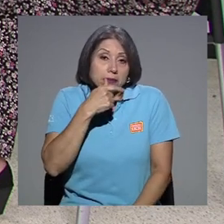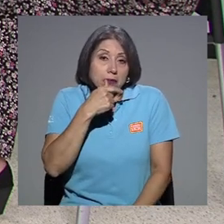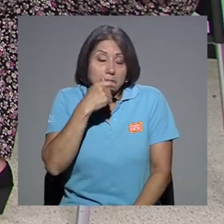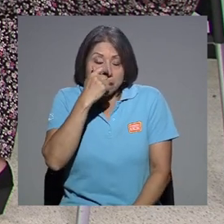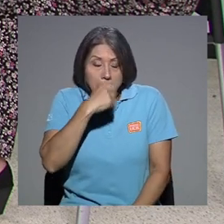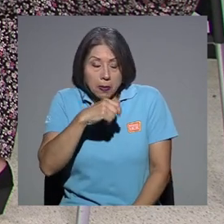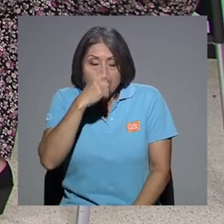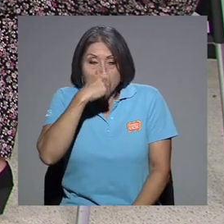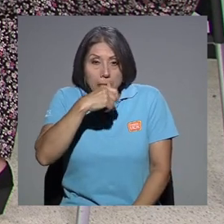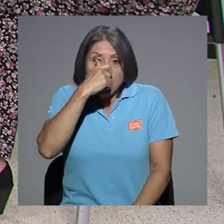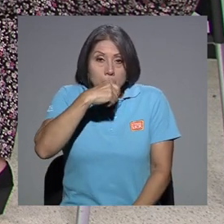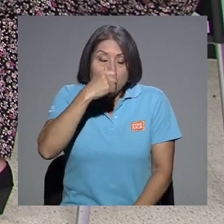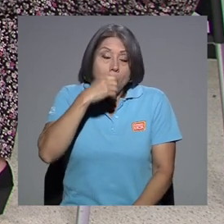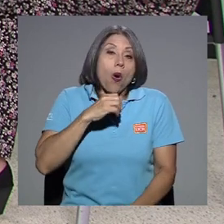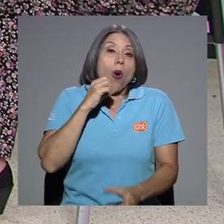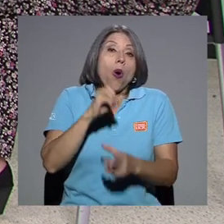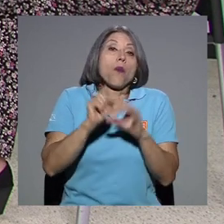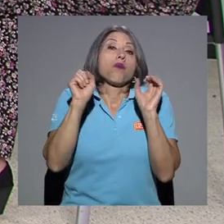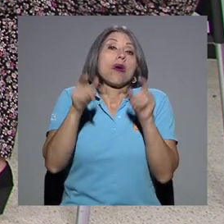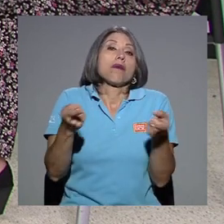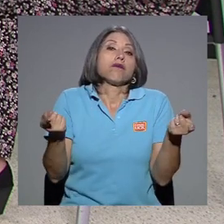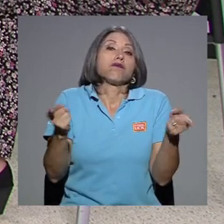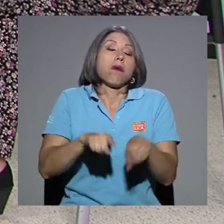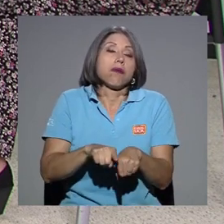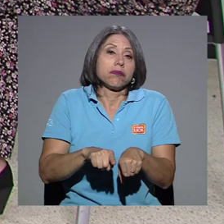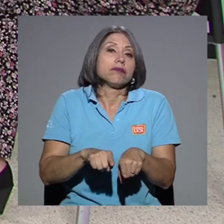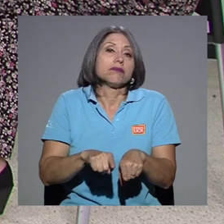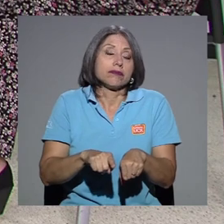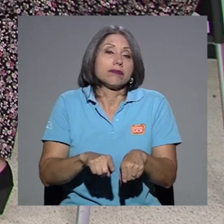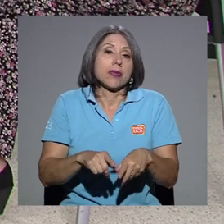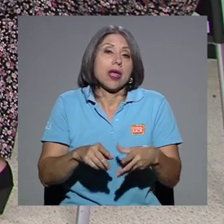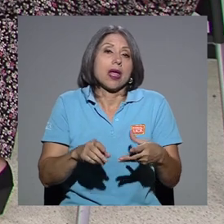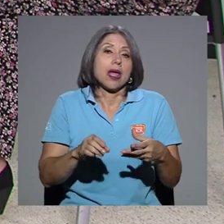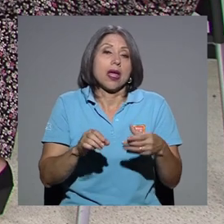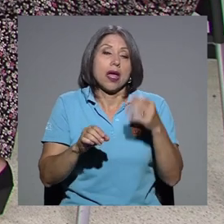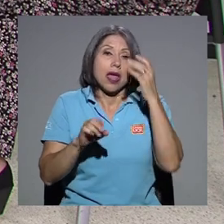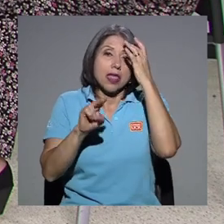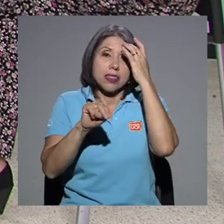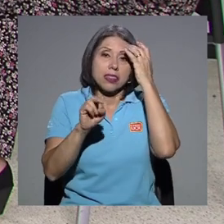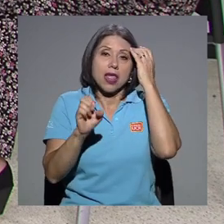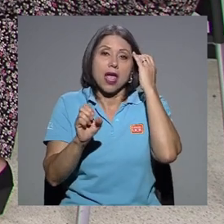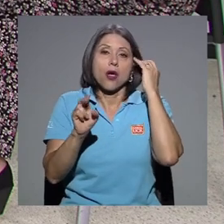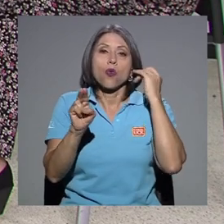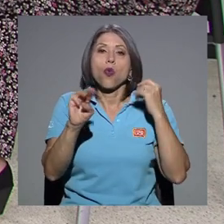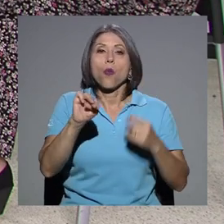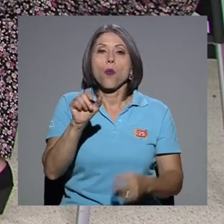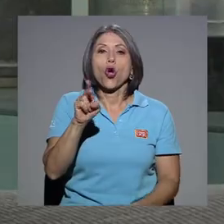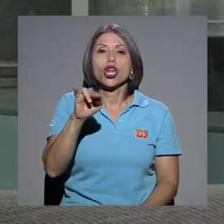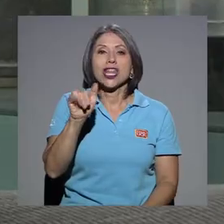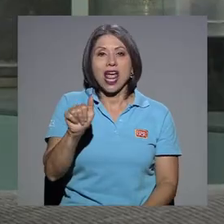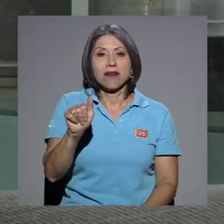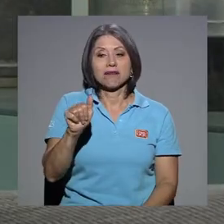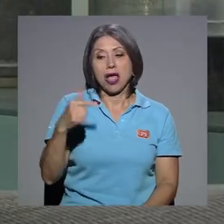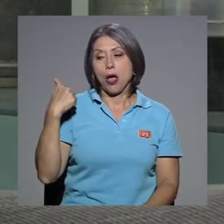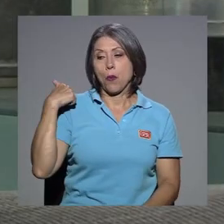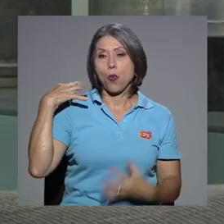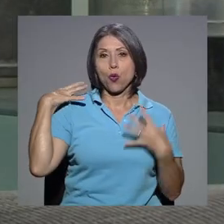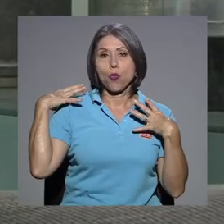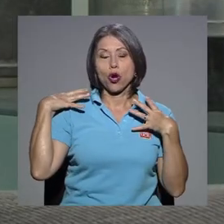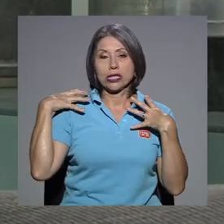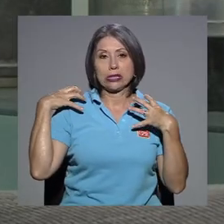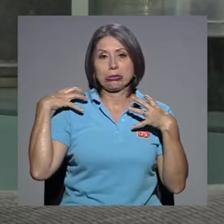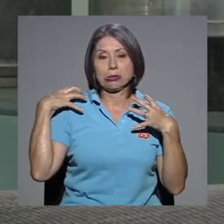una neumonía que es una inflamación a nivel pulmonar y demás, ¿verdad? Que hay que tener mucho cuidado. Y problemas de